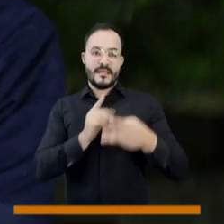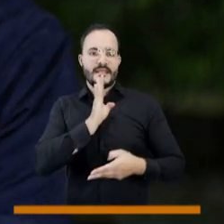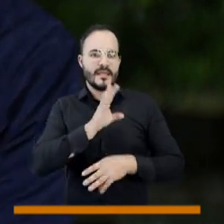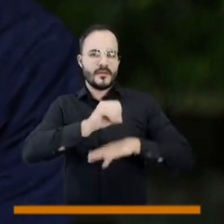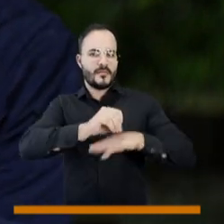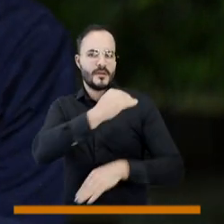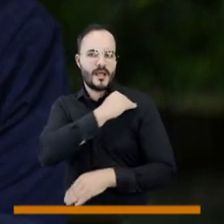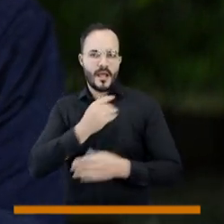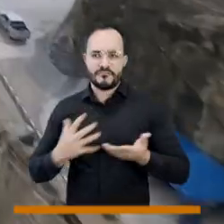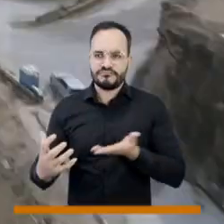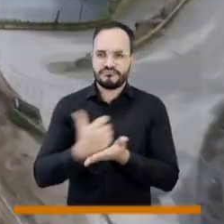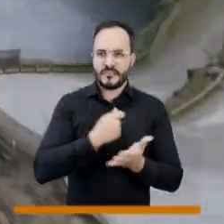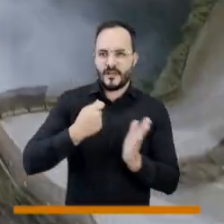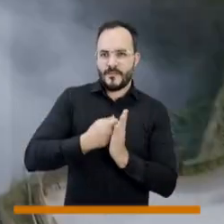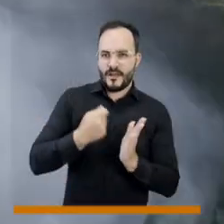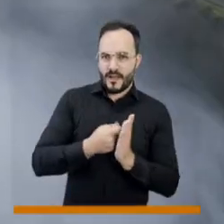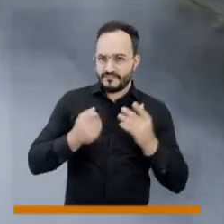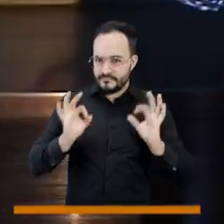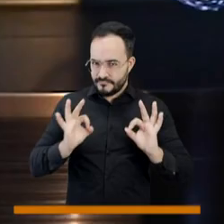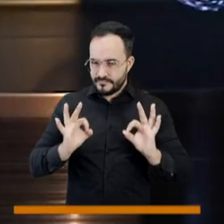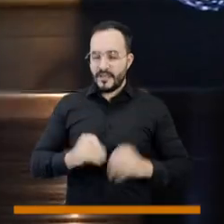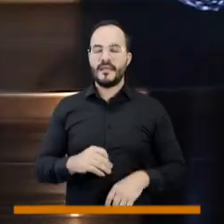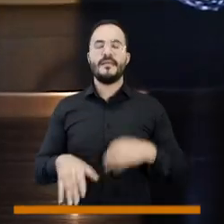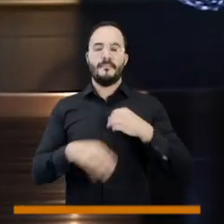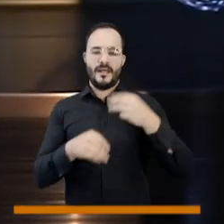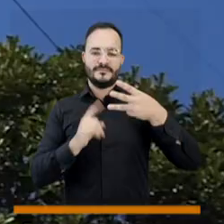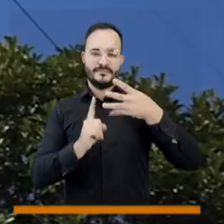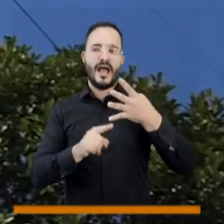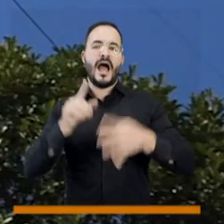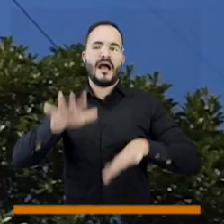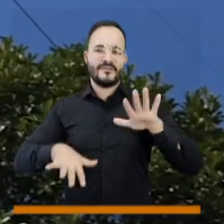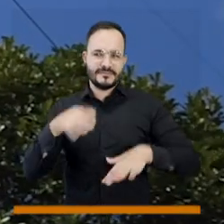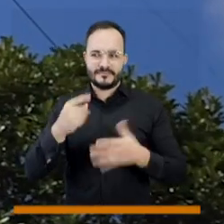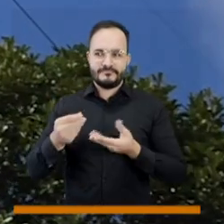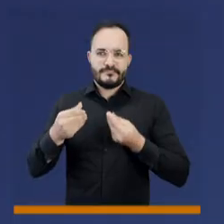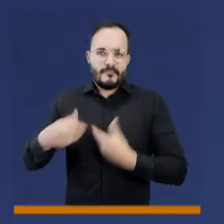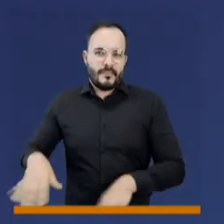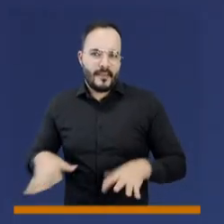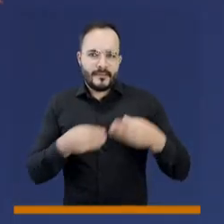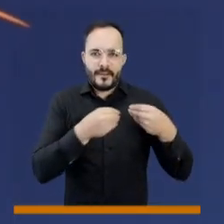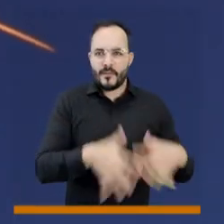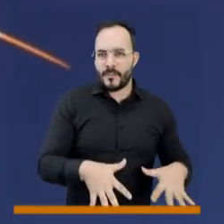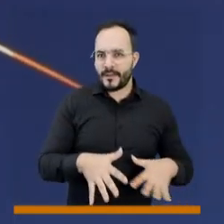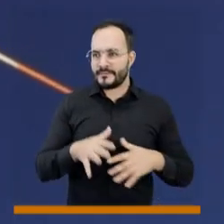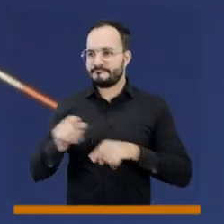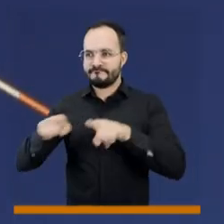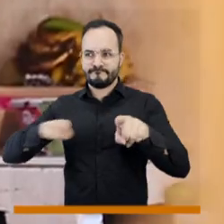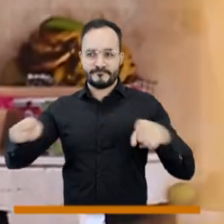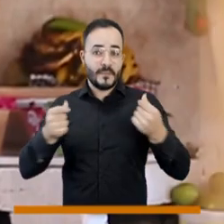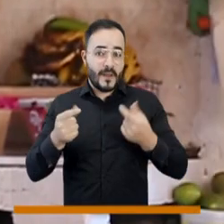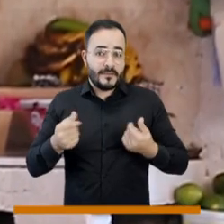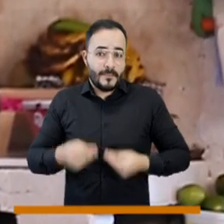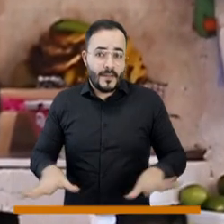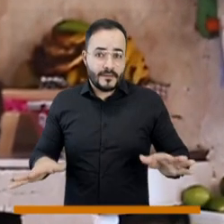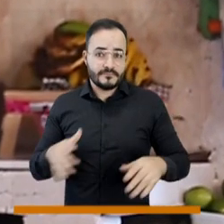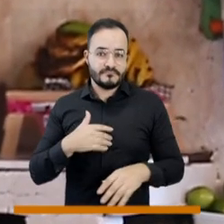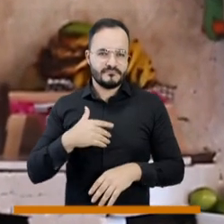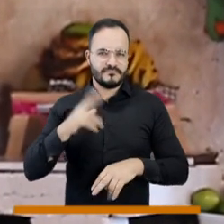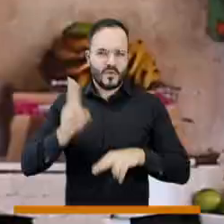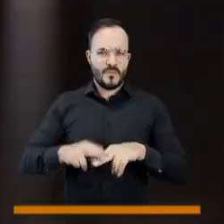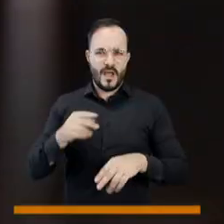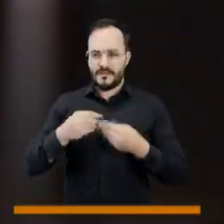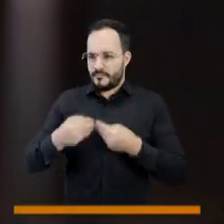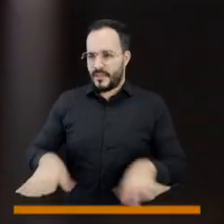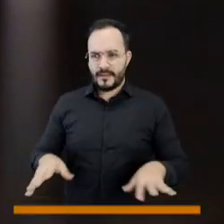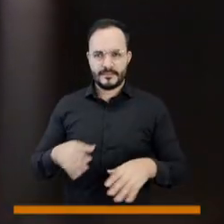venda y pagar la factura, pero también hay que pagar las pérdidas del sistema, pérdidas que pueden ser físicas de procesos normales o pérdidas